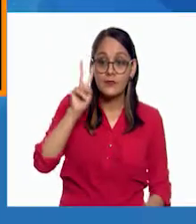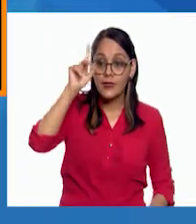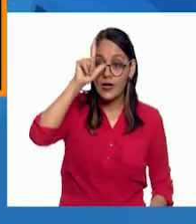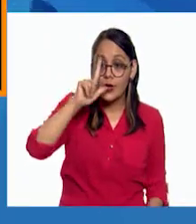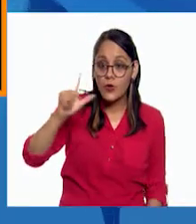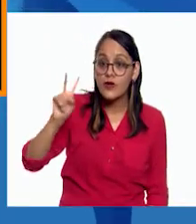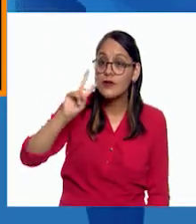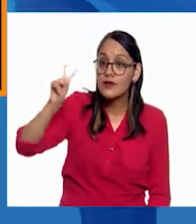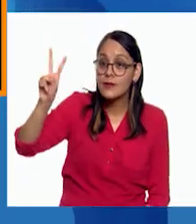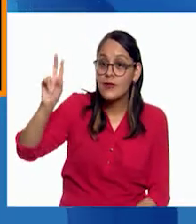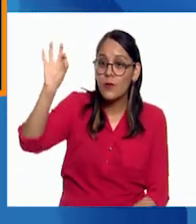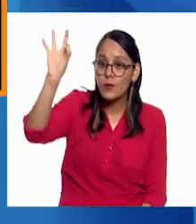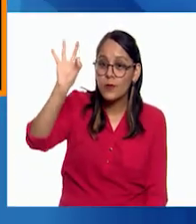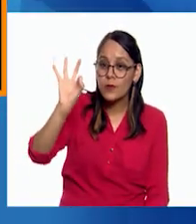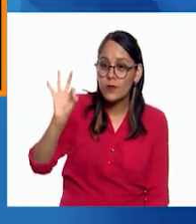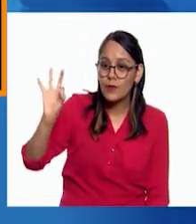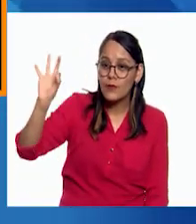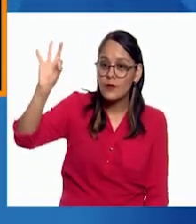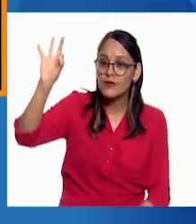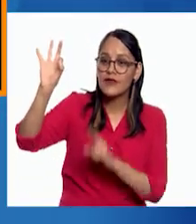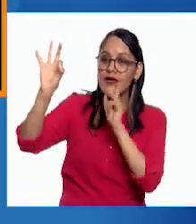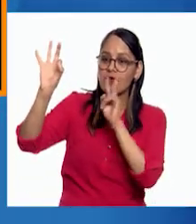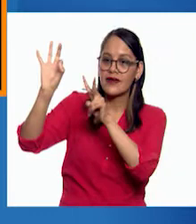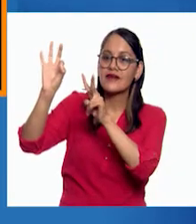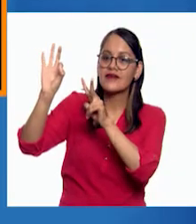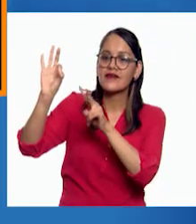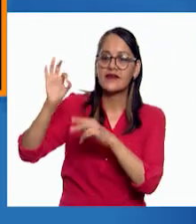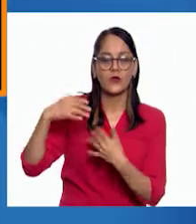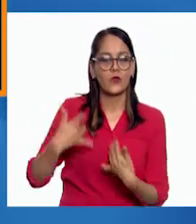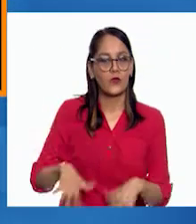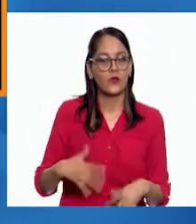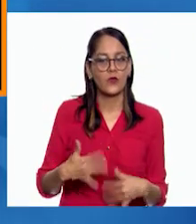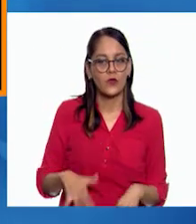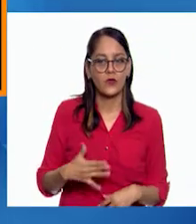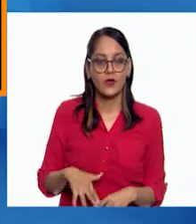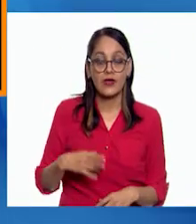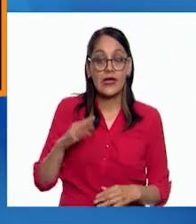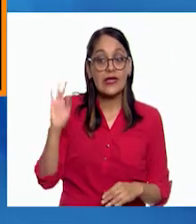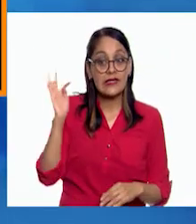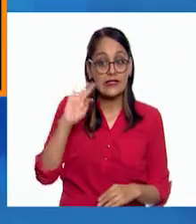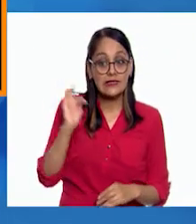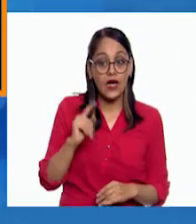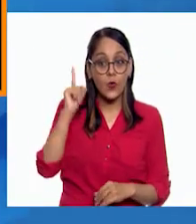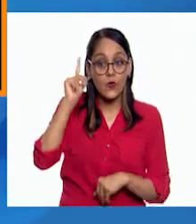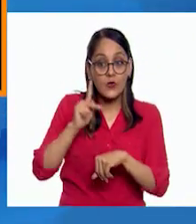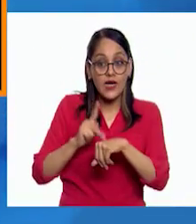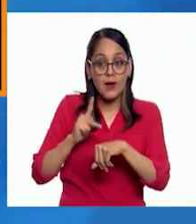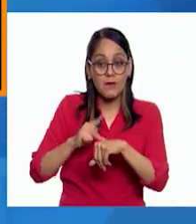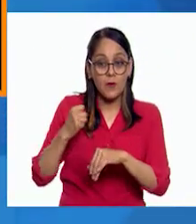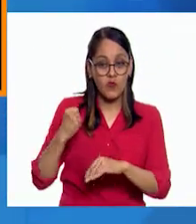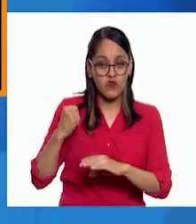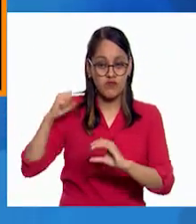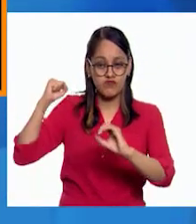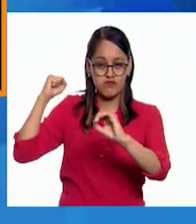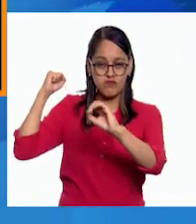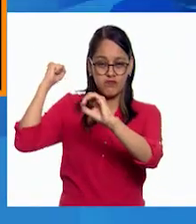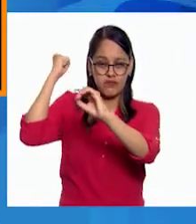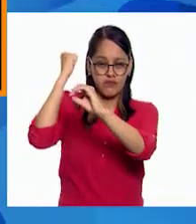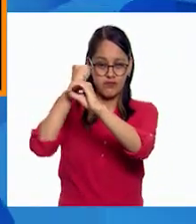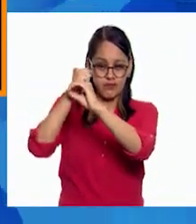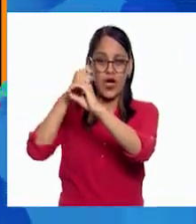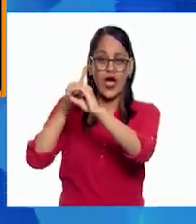esos círculos que son los cráteres, podrás pensar, wow, ¿de qué tamaño tuvo que golpear un meteorito a la luna para dejar